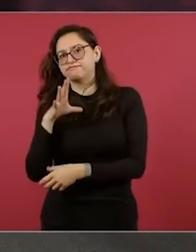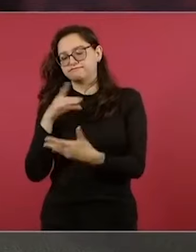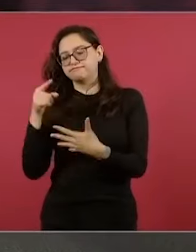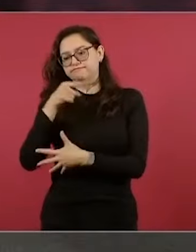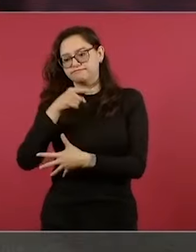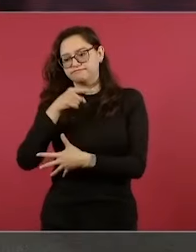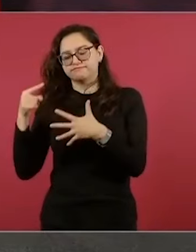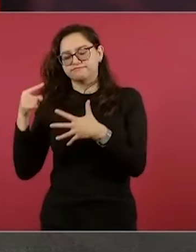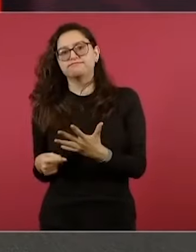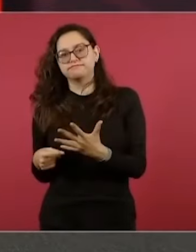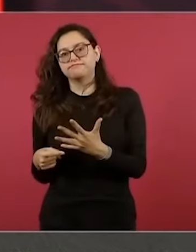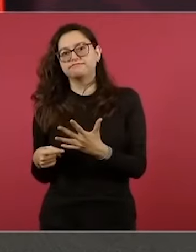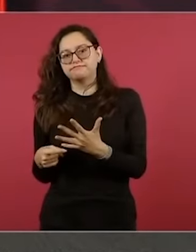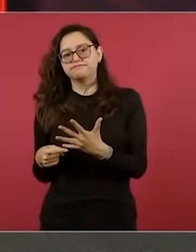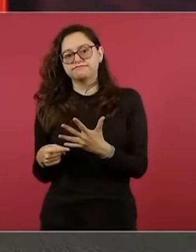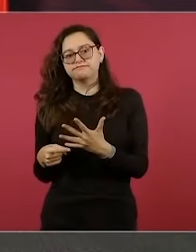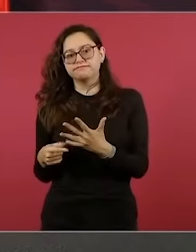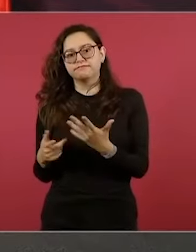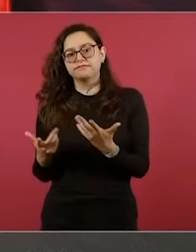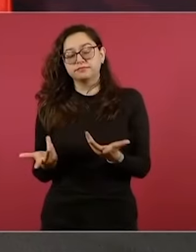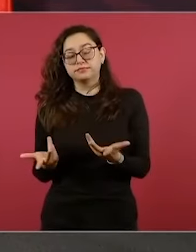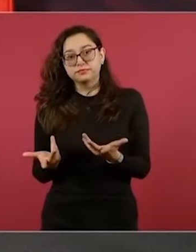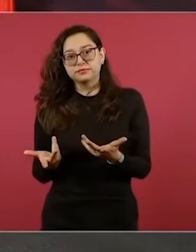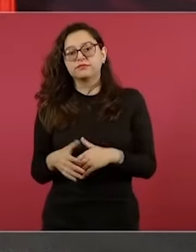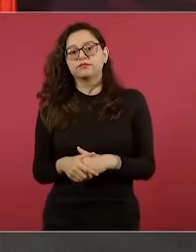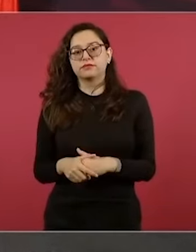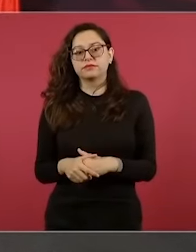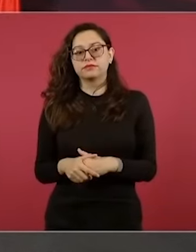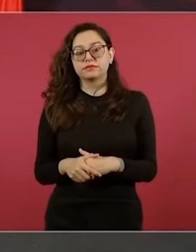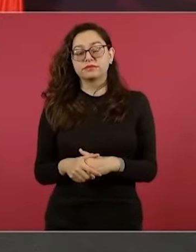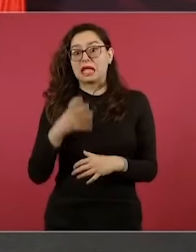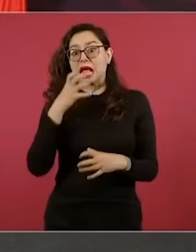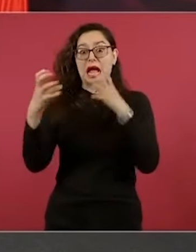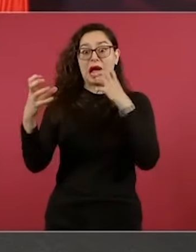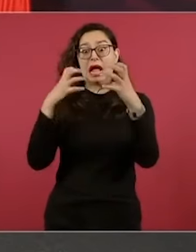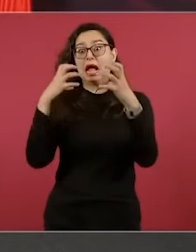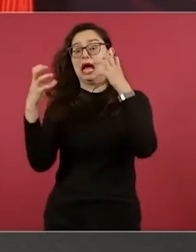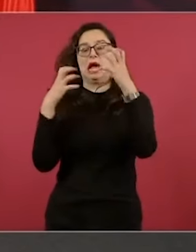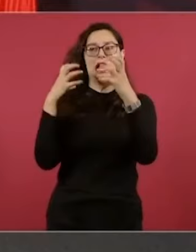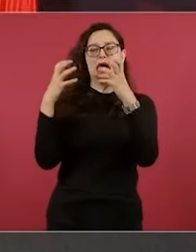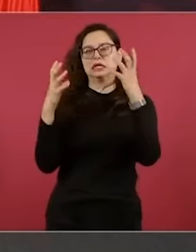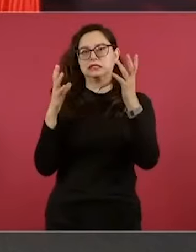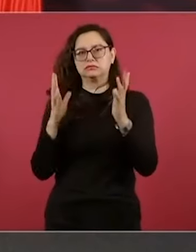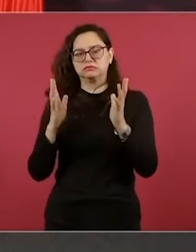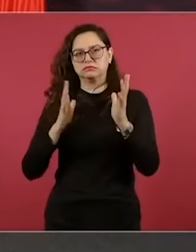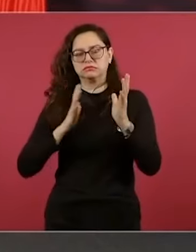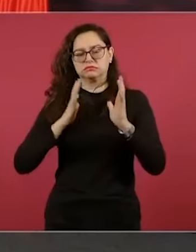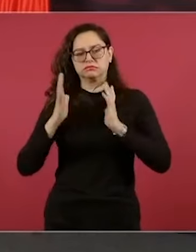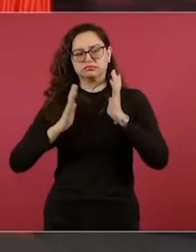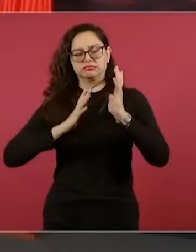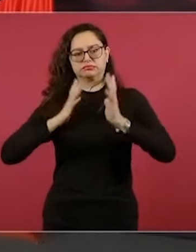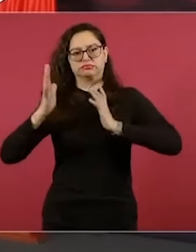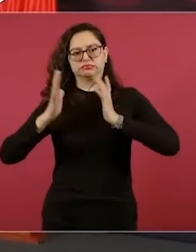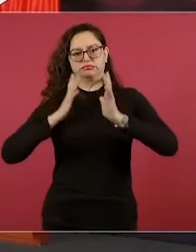alarma para